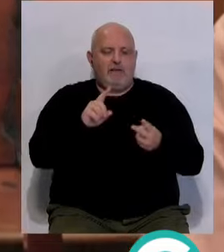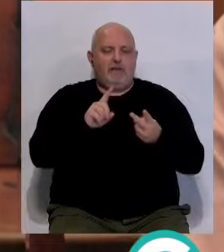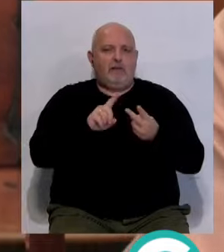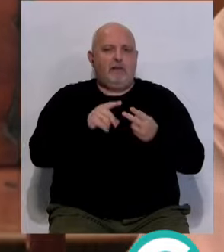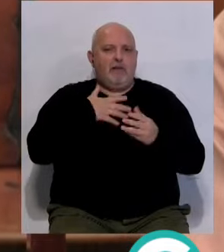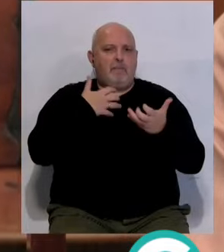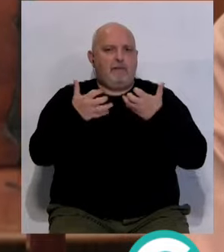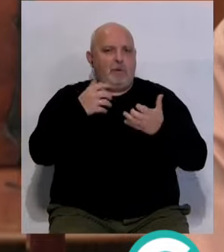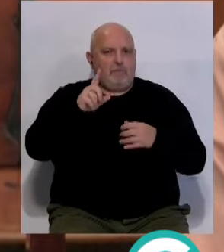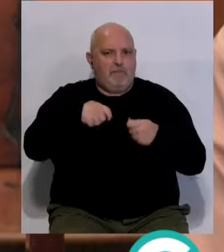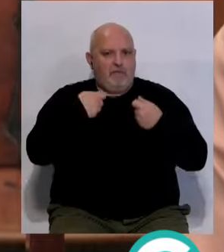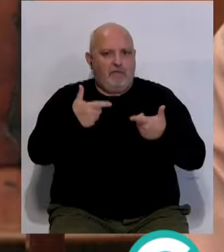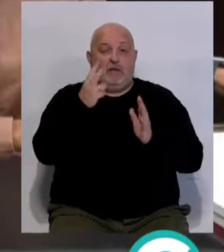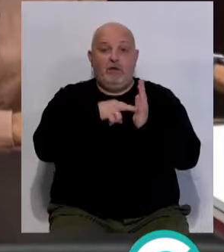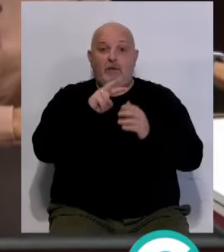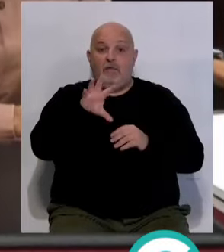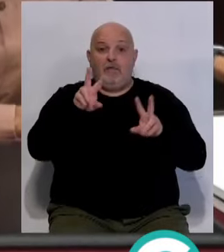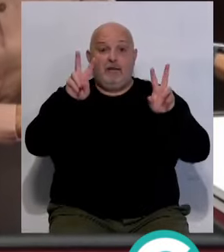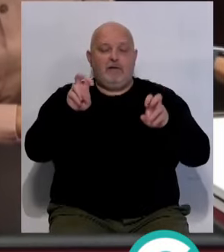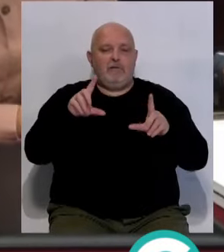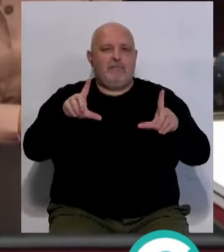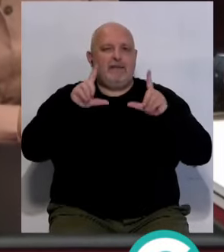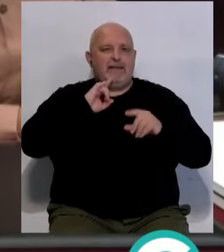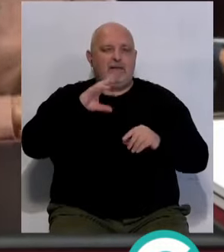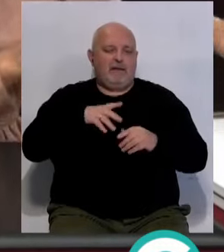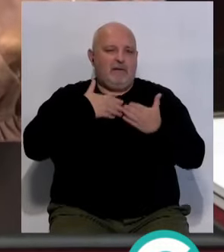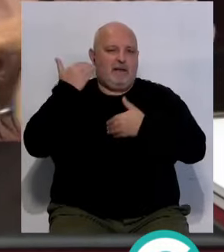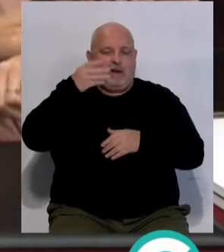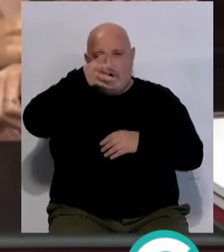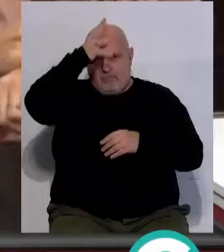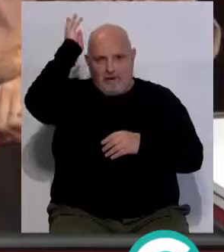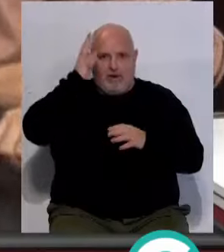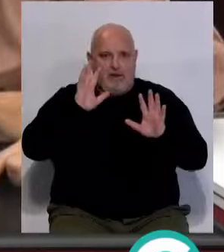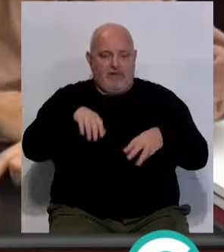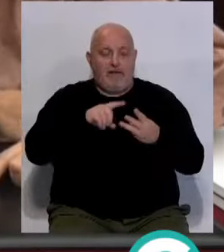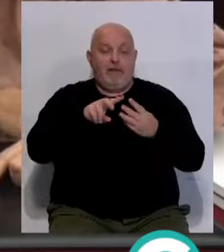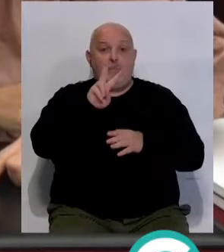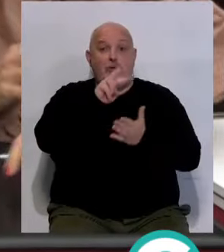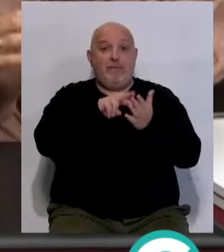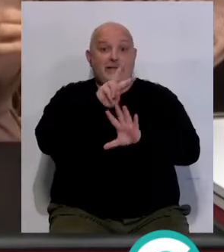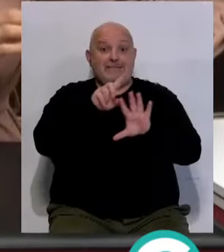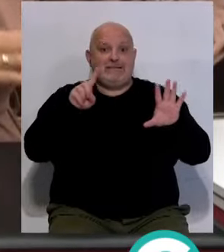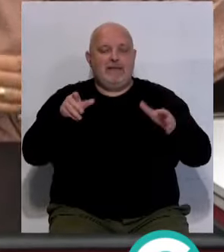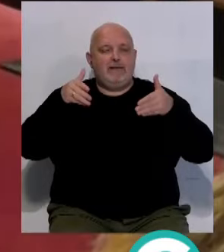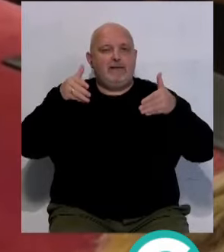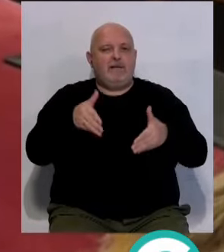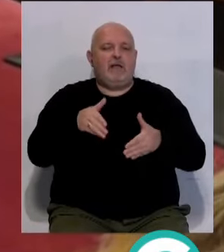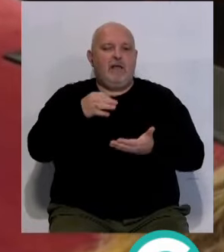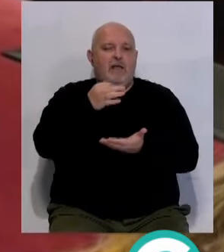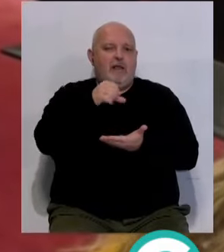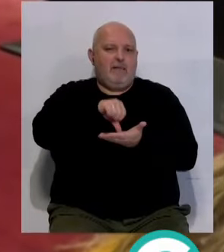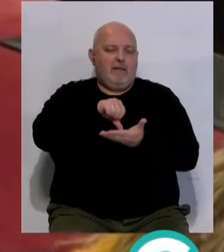vamos a hacer espectáculos. En 2025 el protagonista será el pasado romano de la ciudad. En 2026 se centrará en la